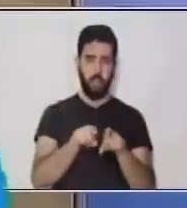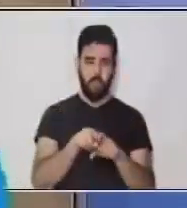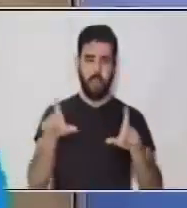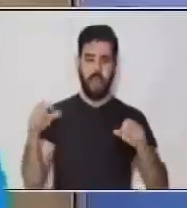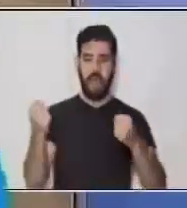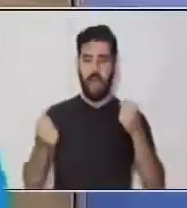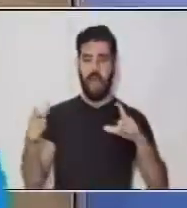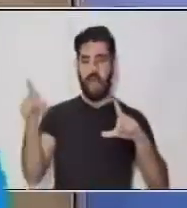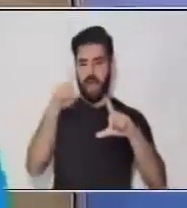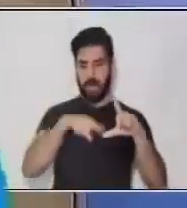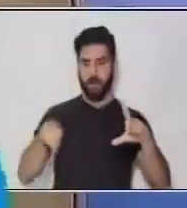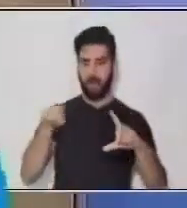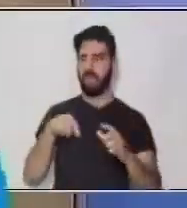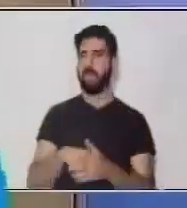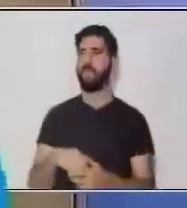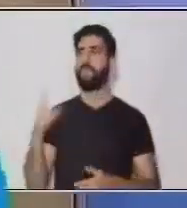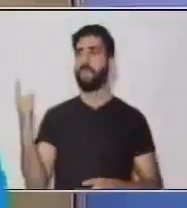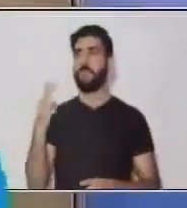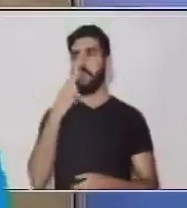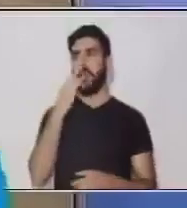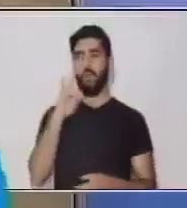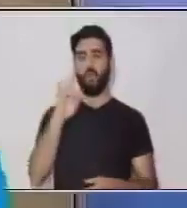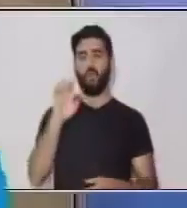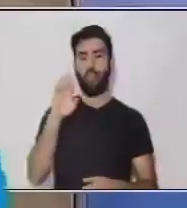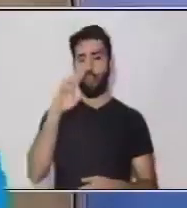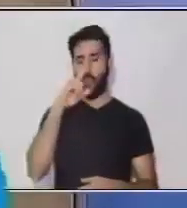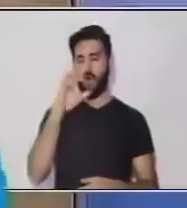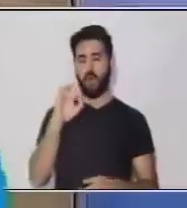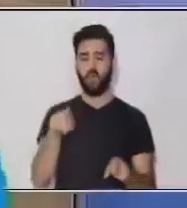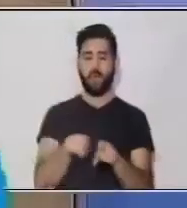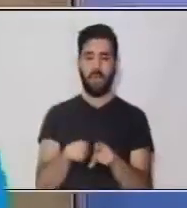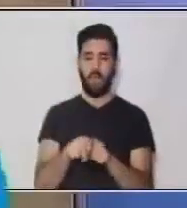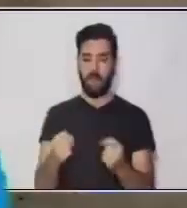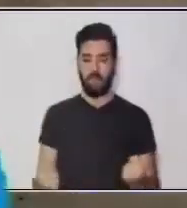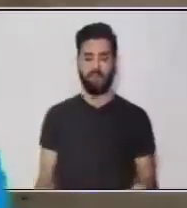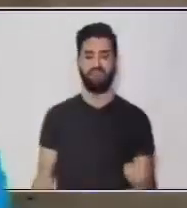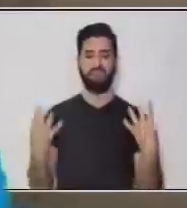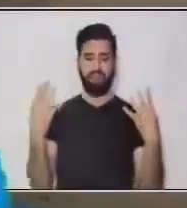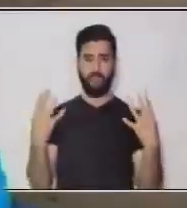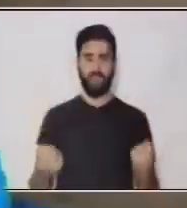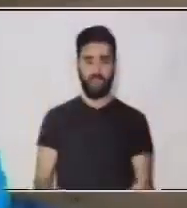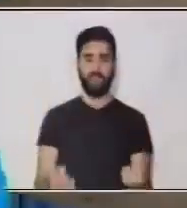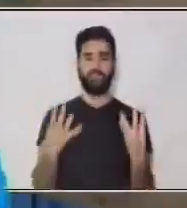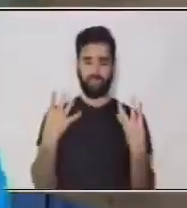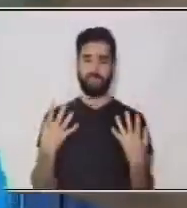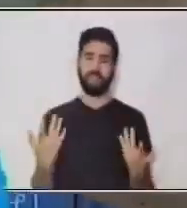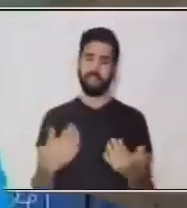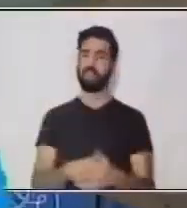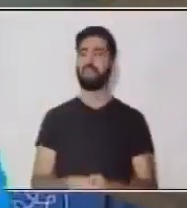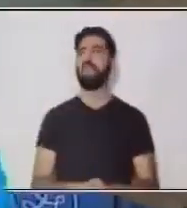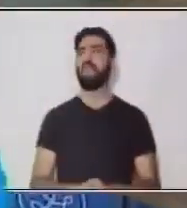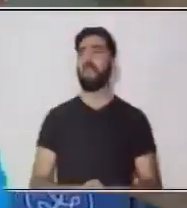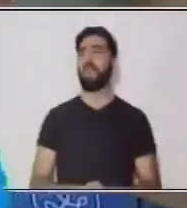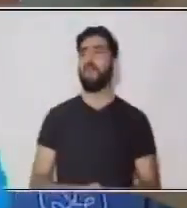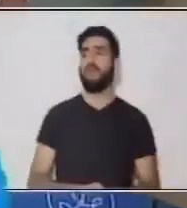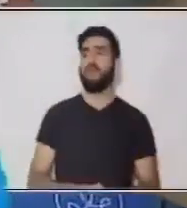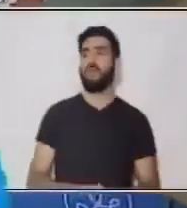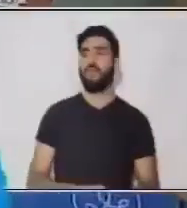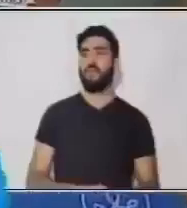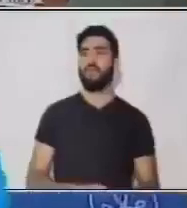bien... Y huerto... A hortaliza... Excelente... Muy bien... Entonces... Vamos a...